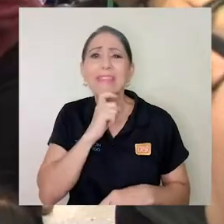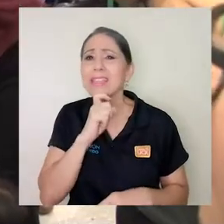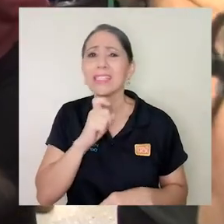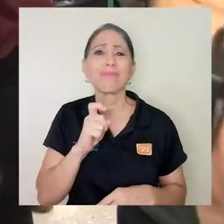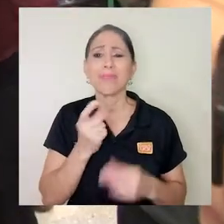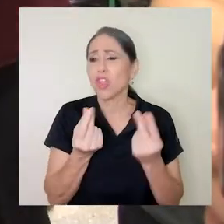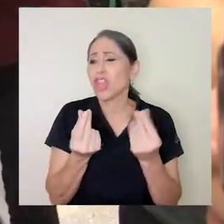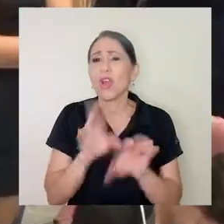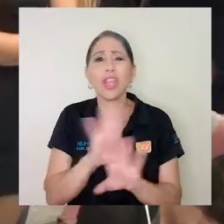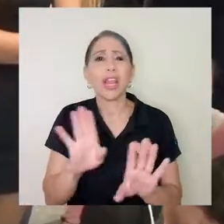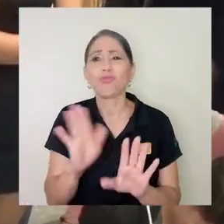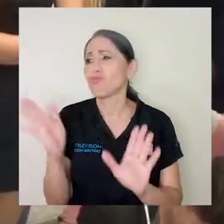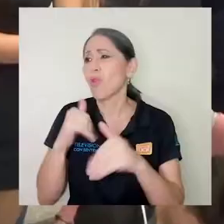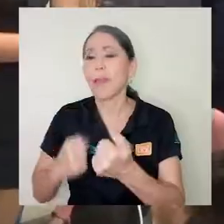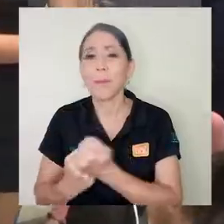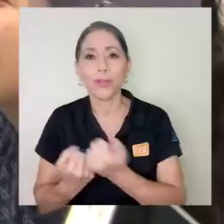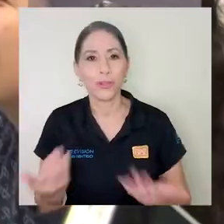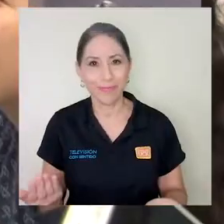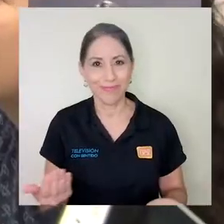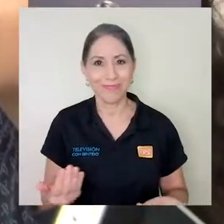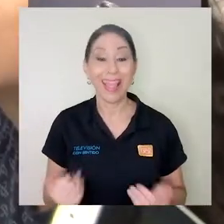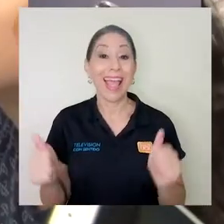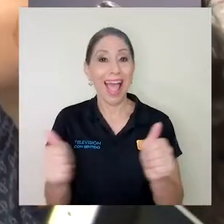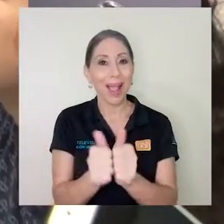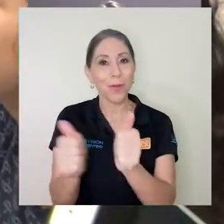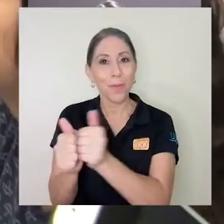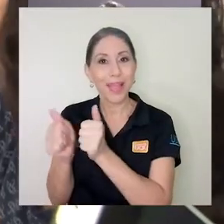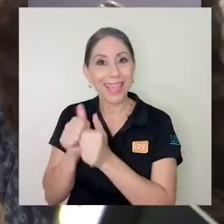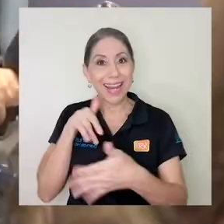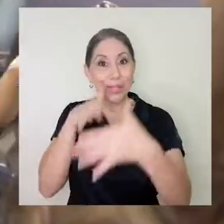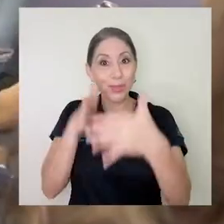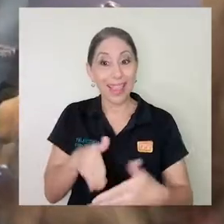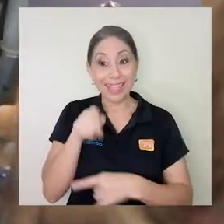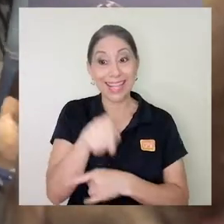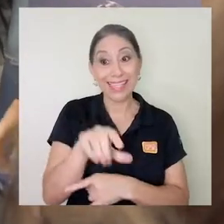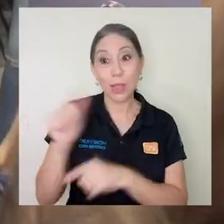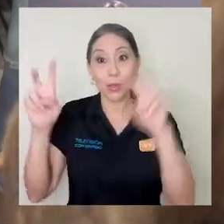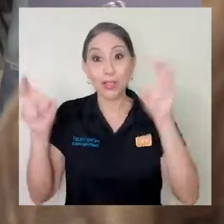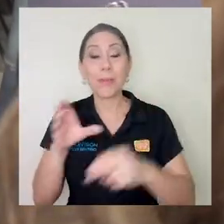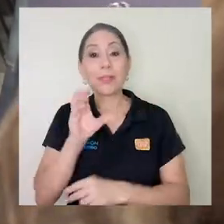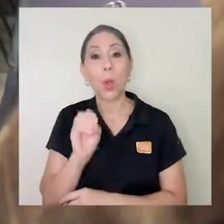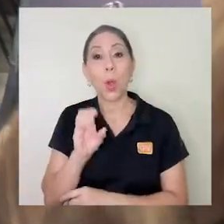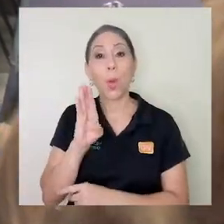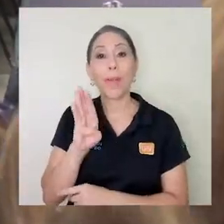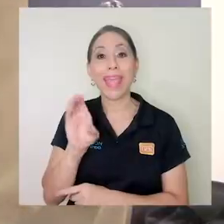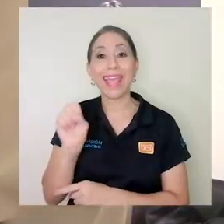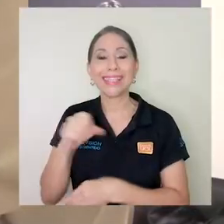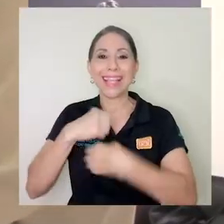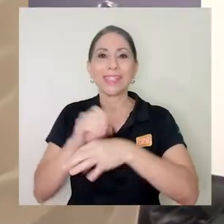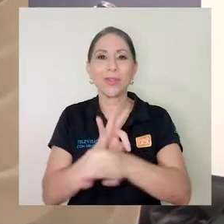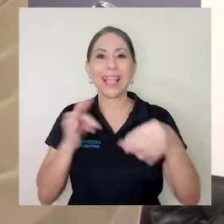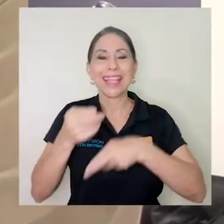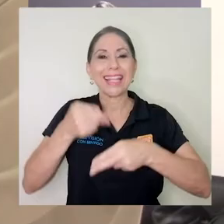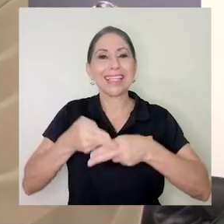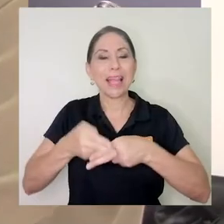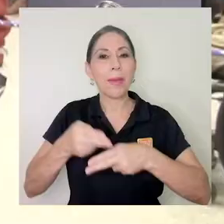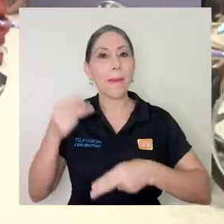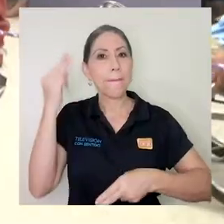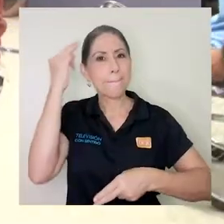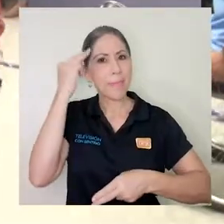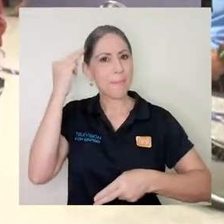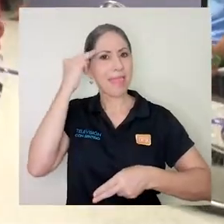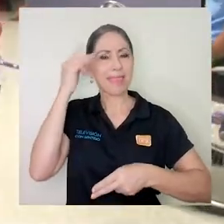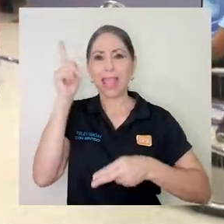apoyo. Para acompañar a los estudiantes en este y otros temas, la OBS creó un taller llamado Mi Mente No Se